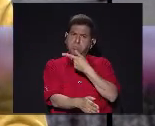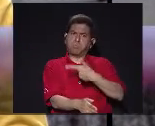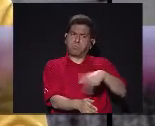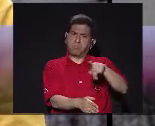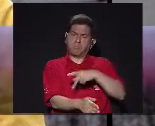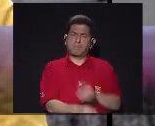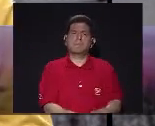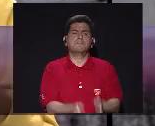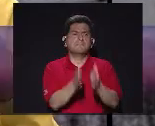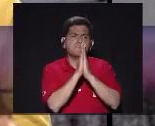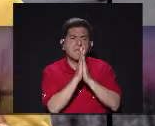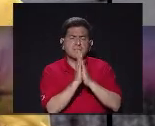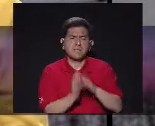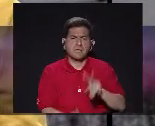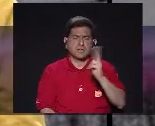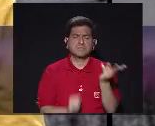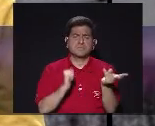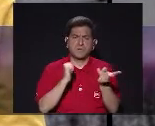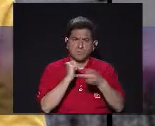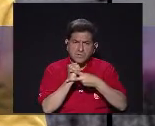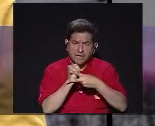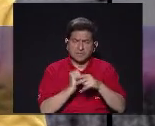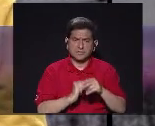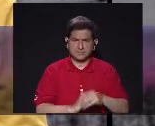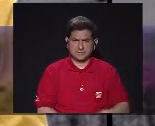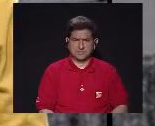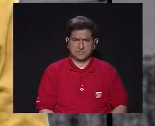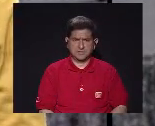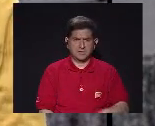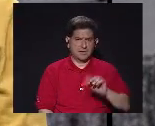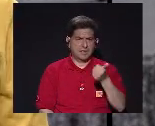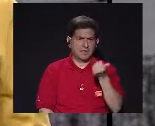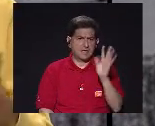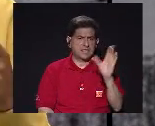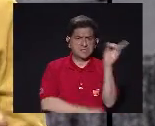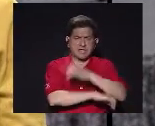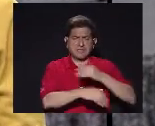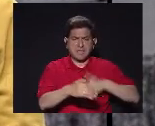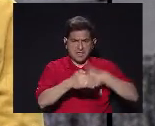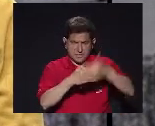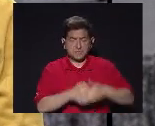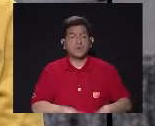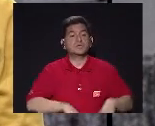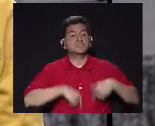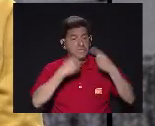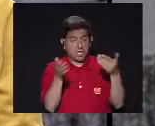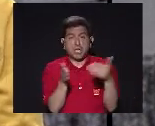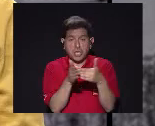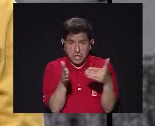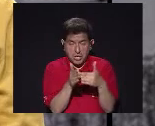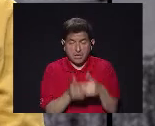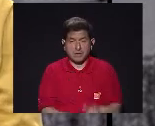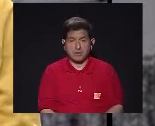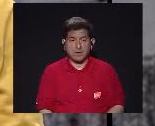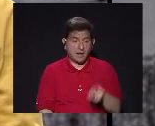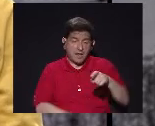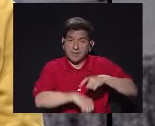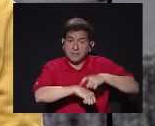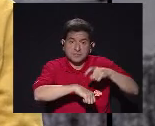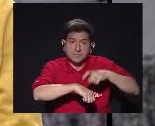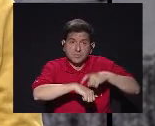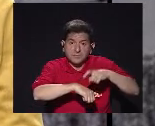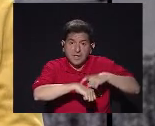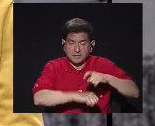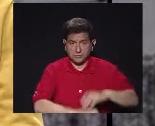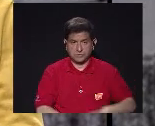Y nos pidieron Una segunda sesión Como 15 días después Fuimos a la segunda sesión Y en esa segunda